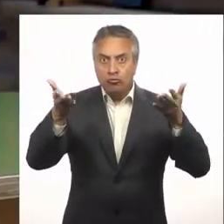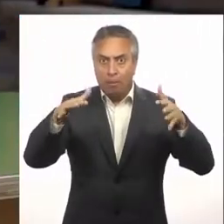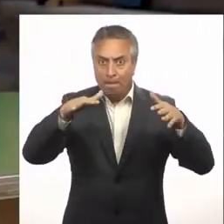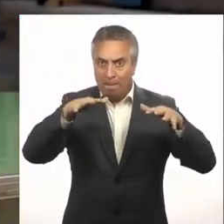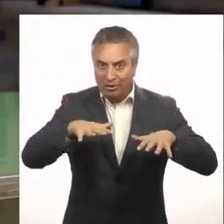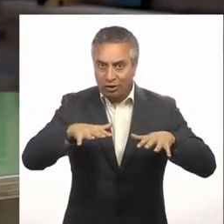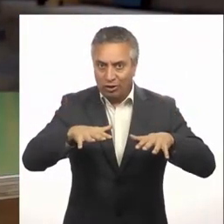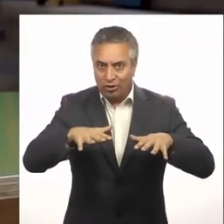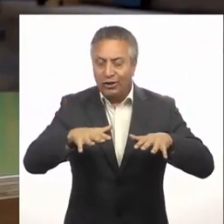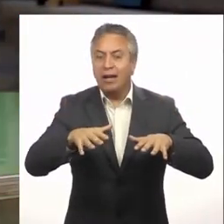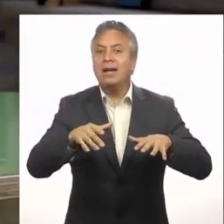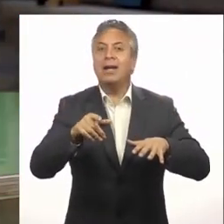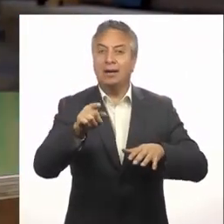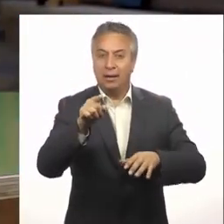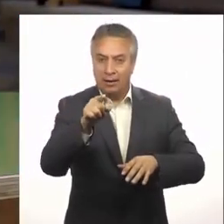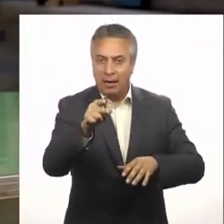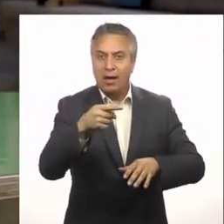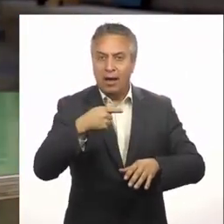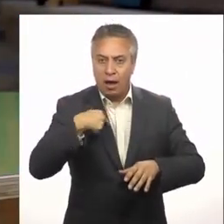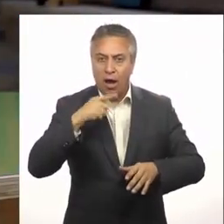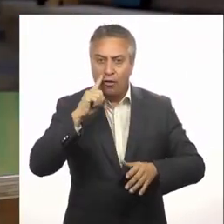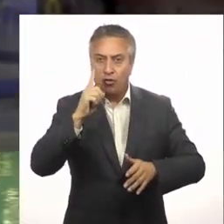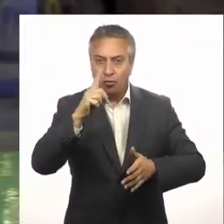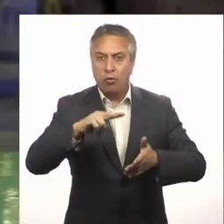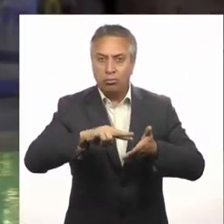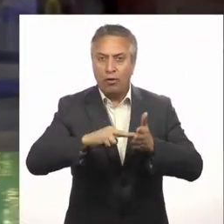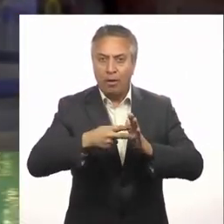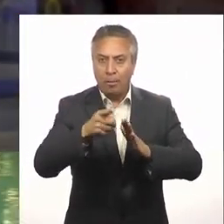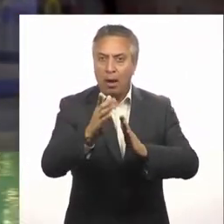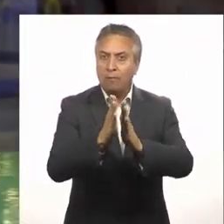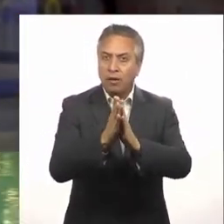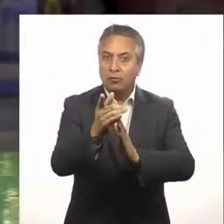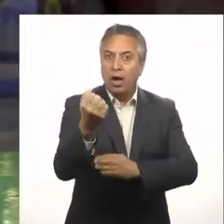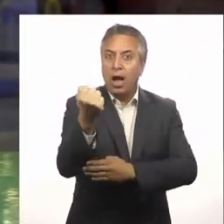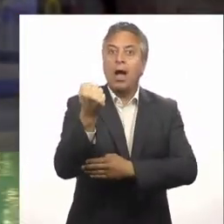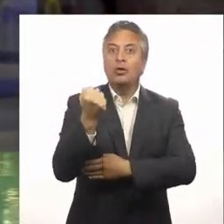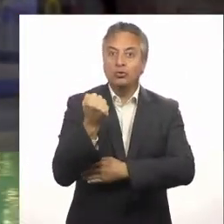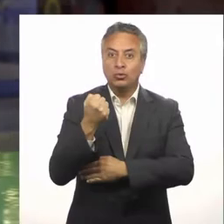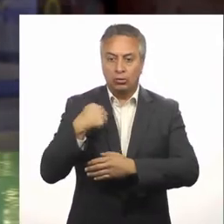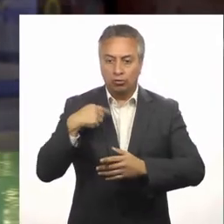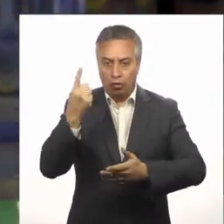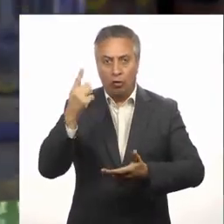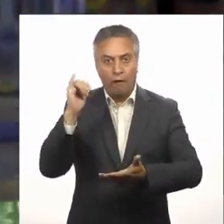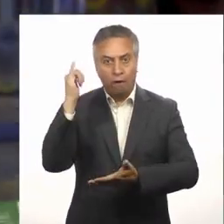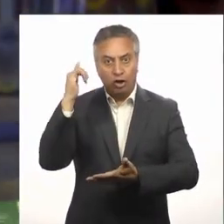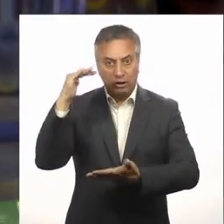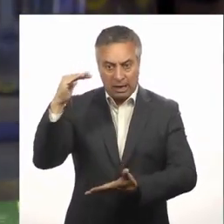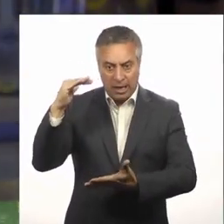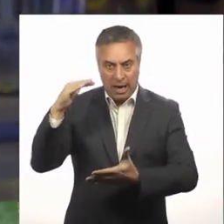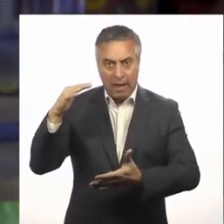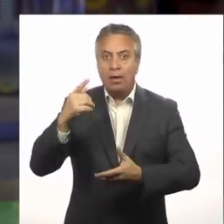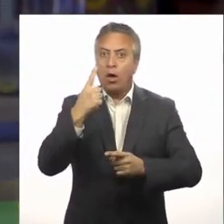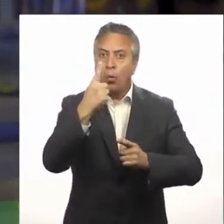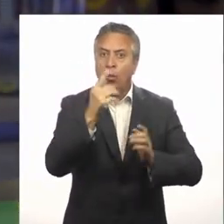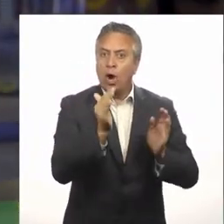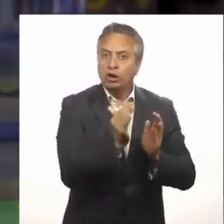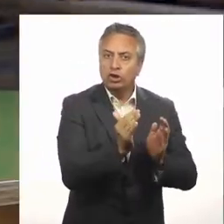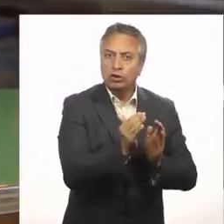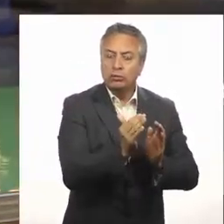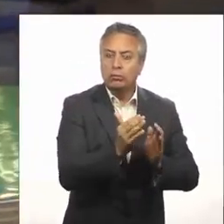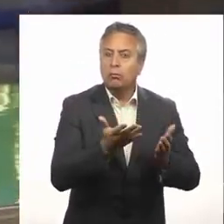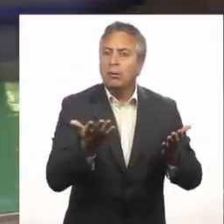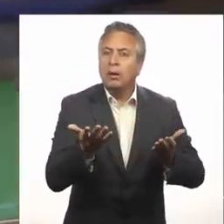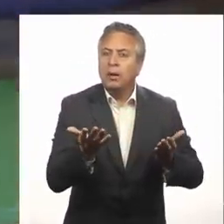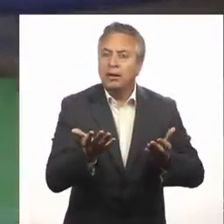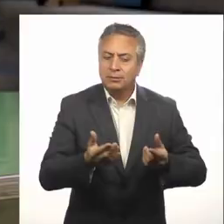Tengo un problema y quiero que ustedes me ayuden a resolverlo. Tengo una botella grande y tengo una pequeña. ¿Qué pasará si las conectamos